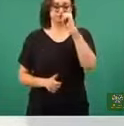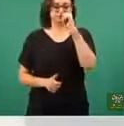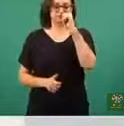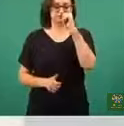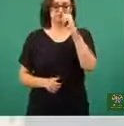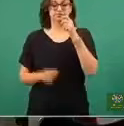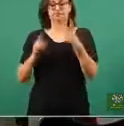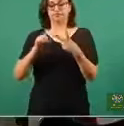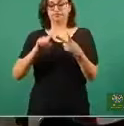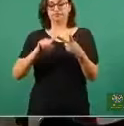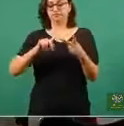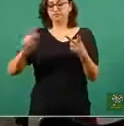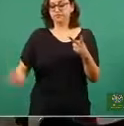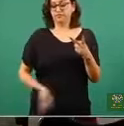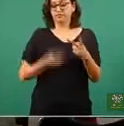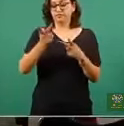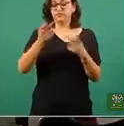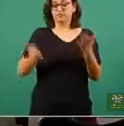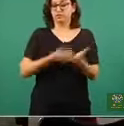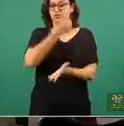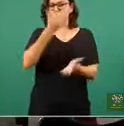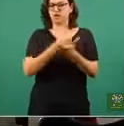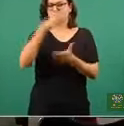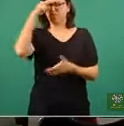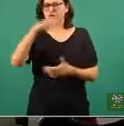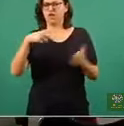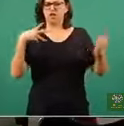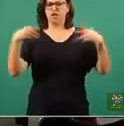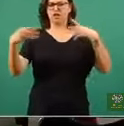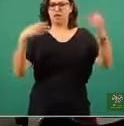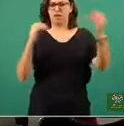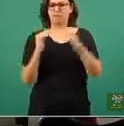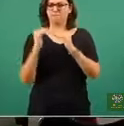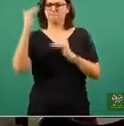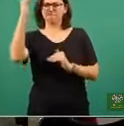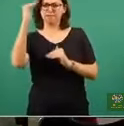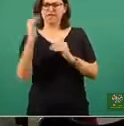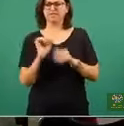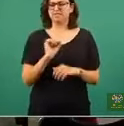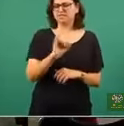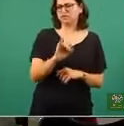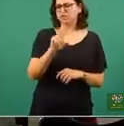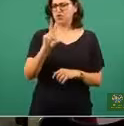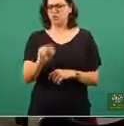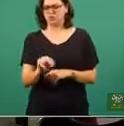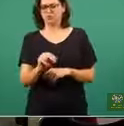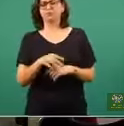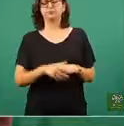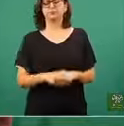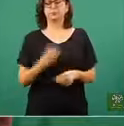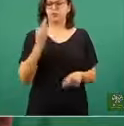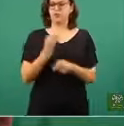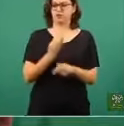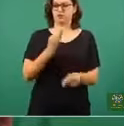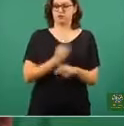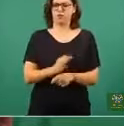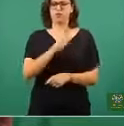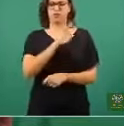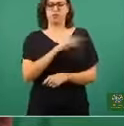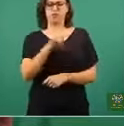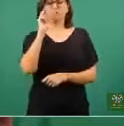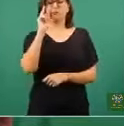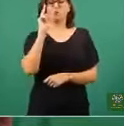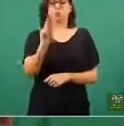pregunta en relación a la Ciudad de México. ¿Qué es lo que estamos en su momento observando con estos cambios? Lo que estamos viendo